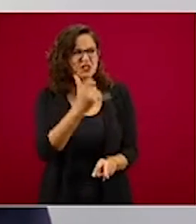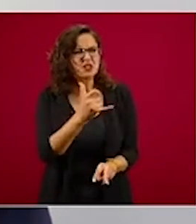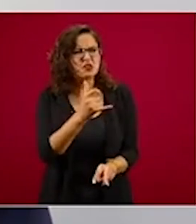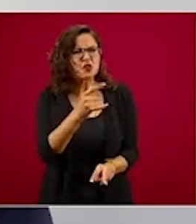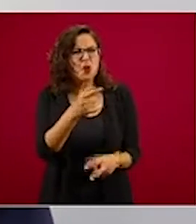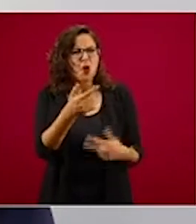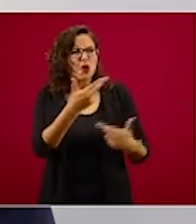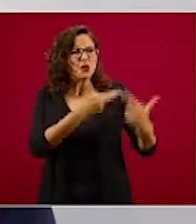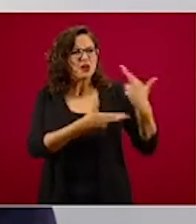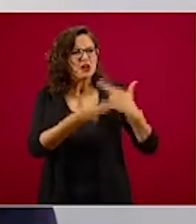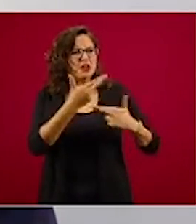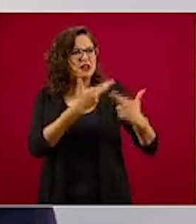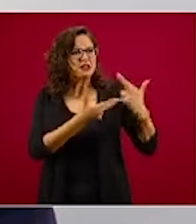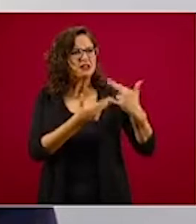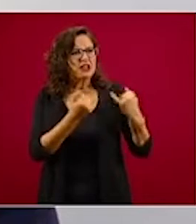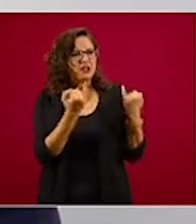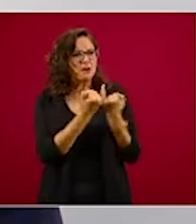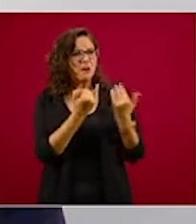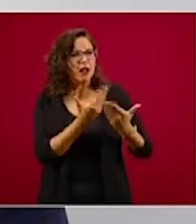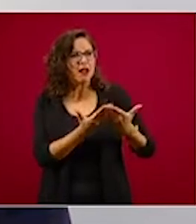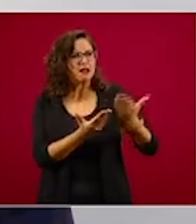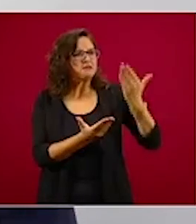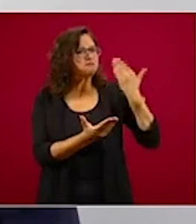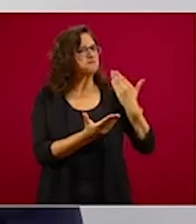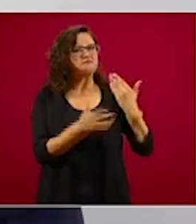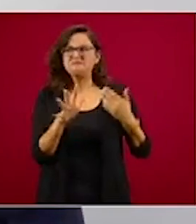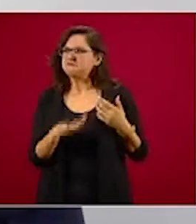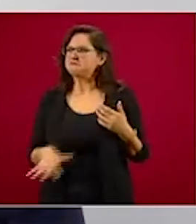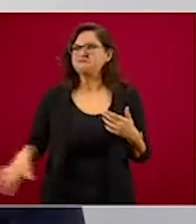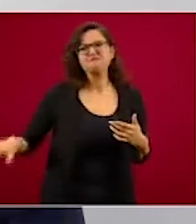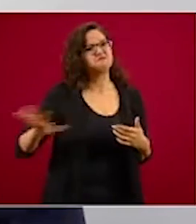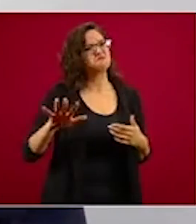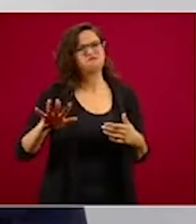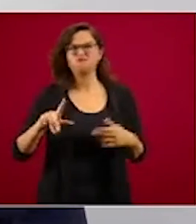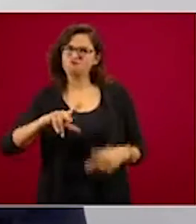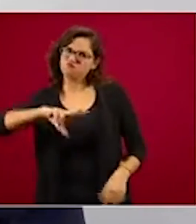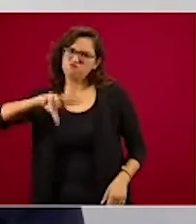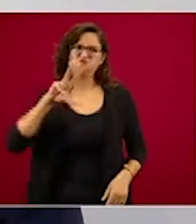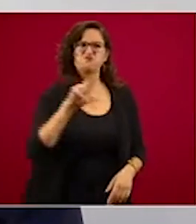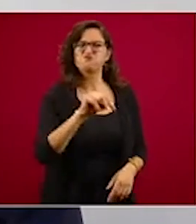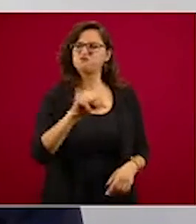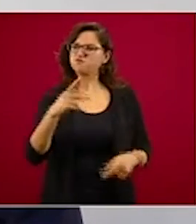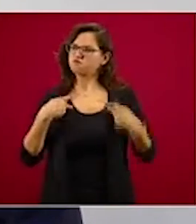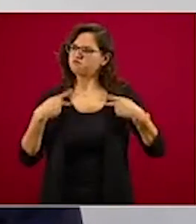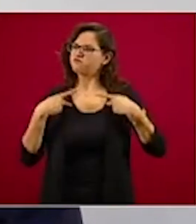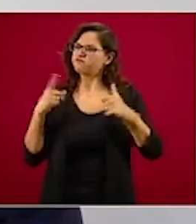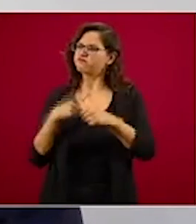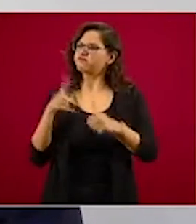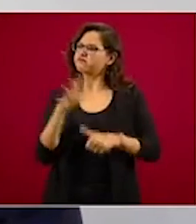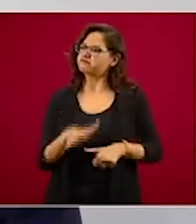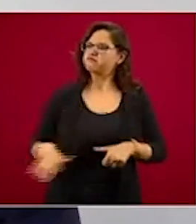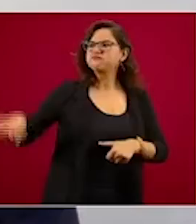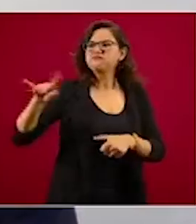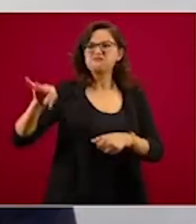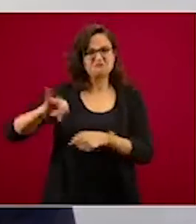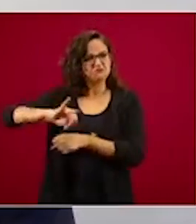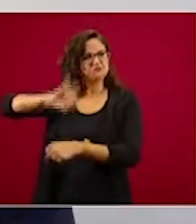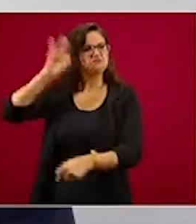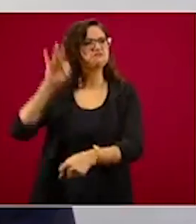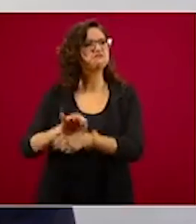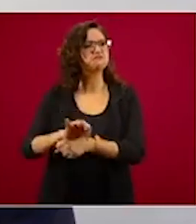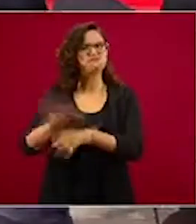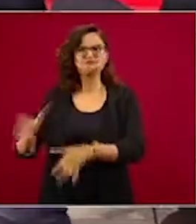lo alcanzado en beneficio del interés público y de la nación.